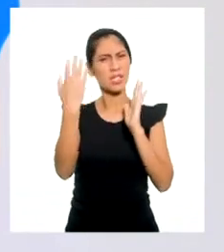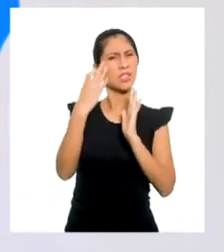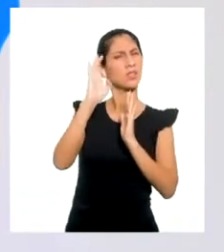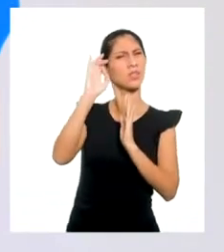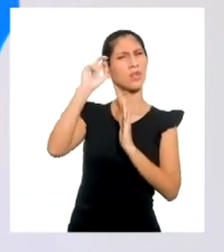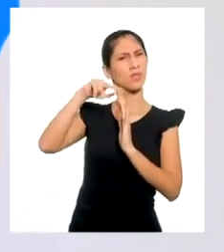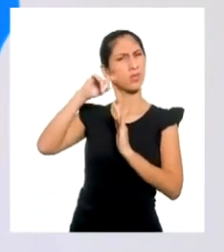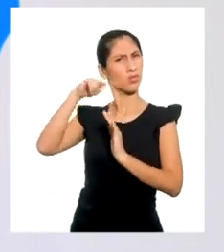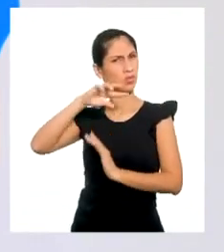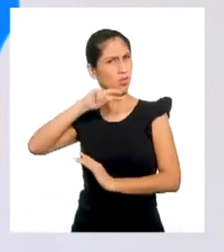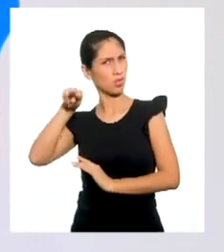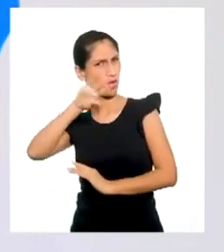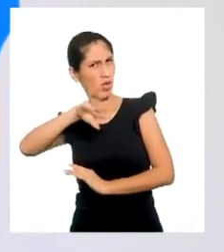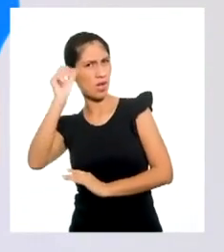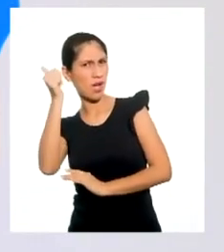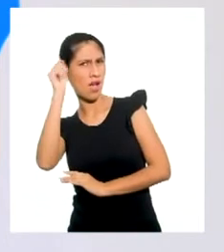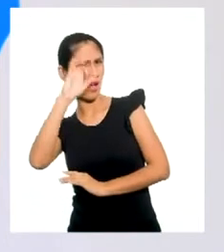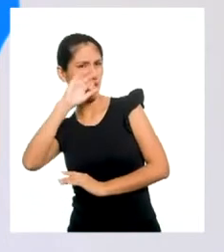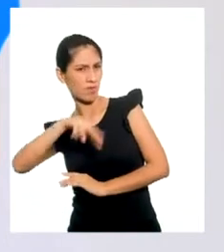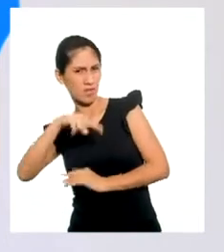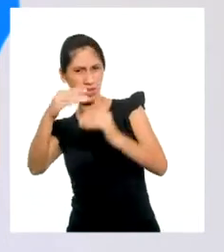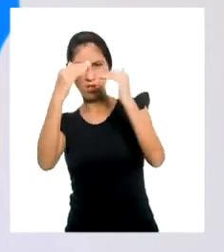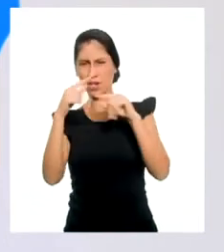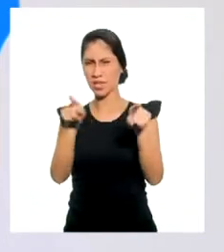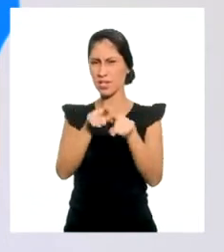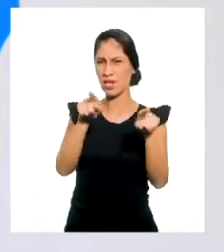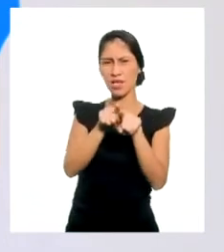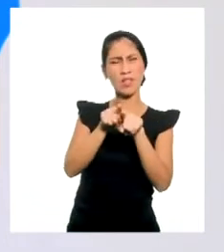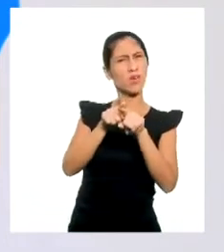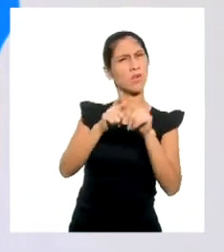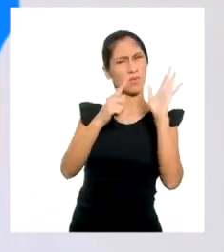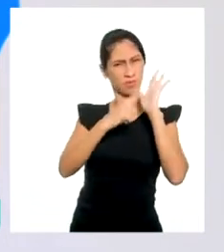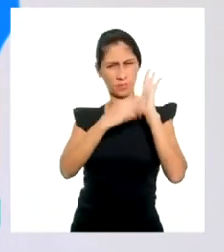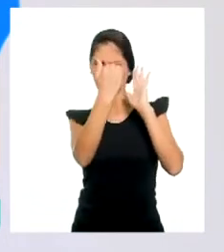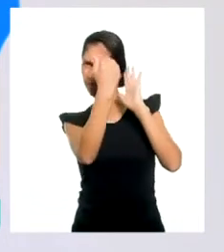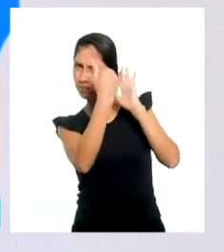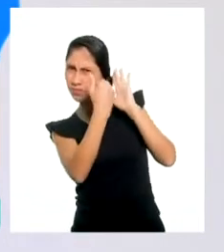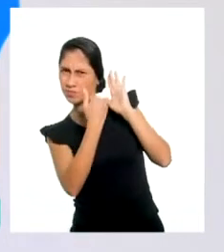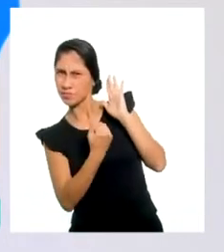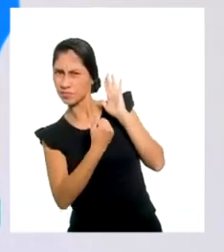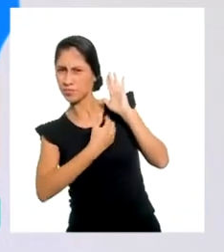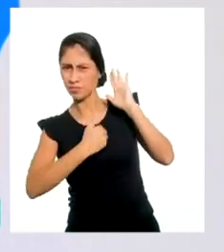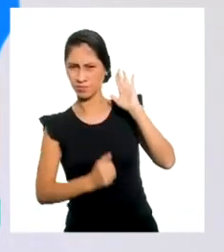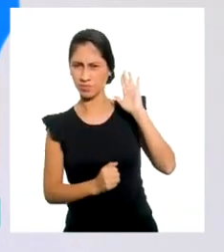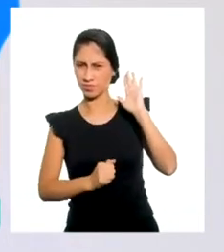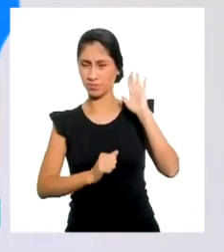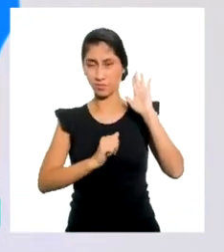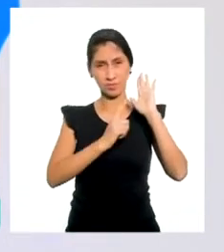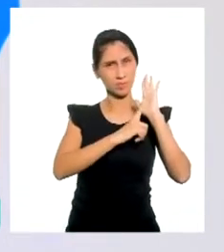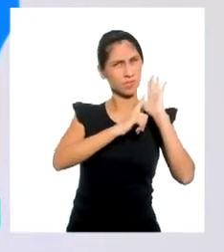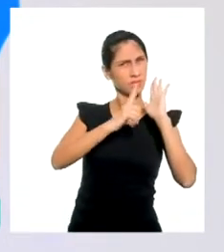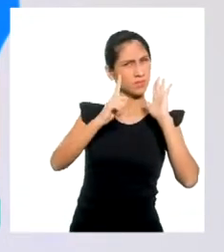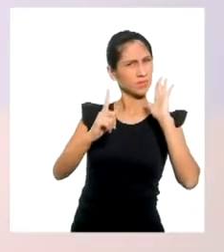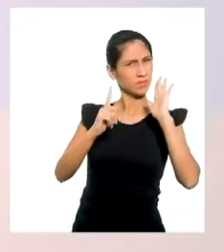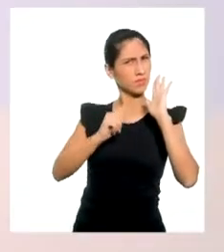¿Qué es la pendiente de una recta? ¿Qué es el dominio y el rango de una función?